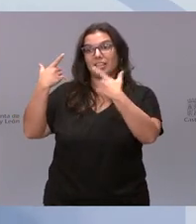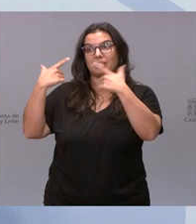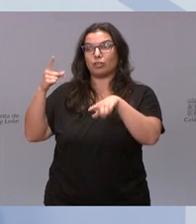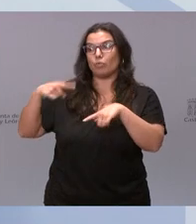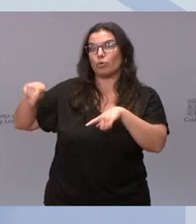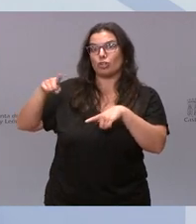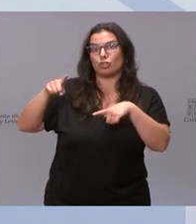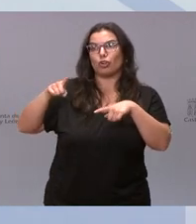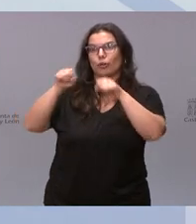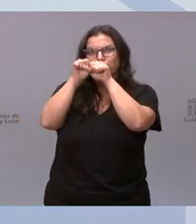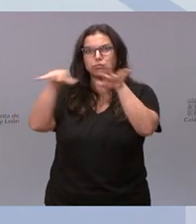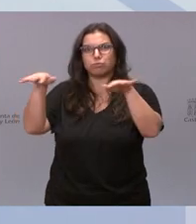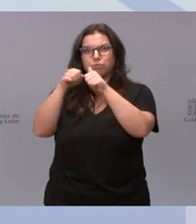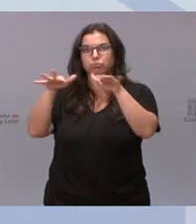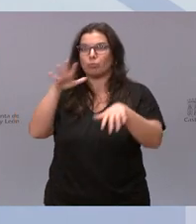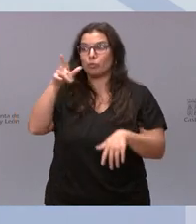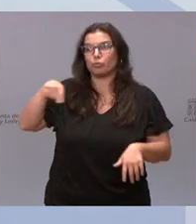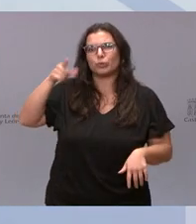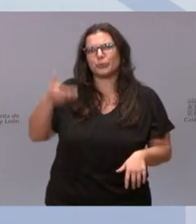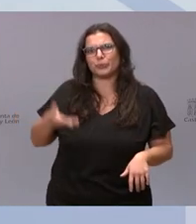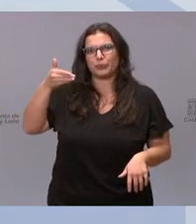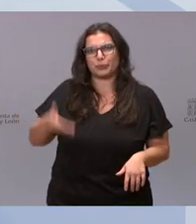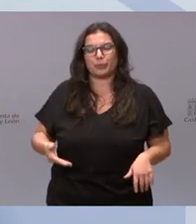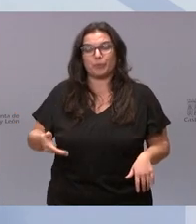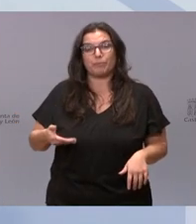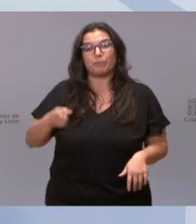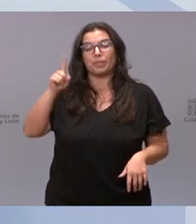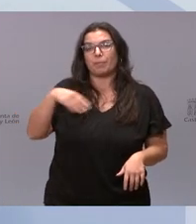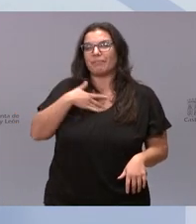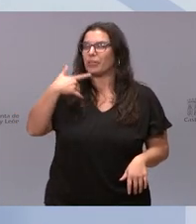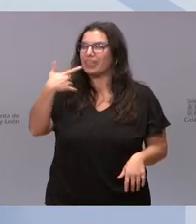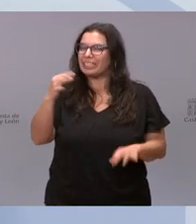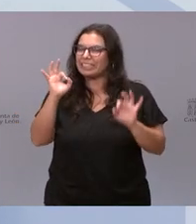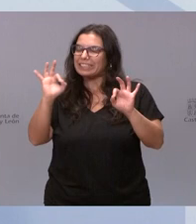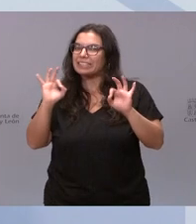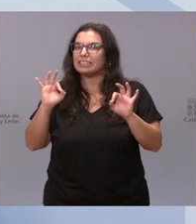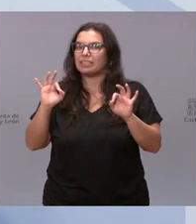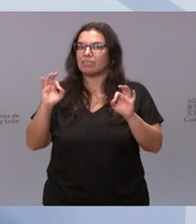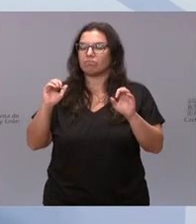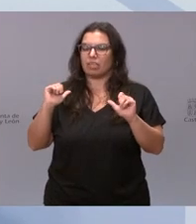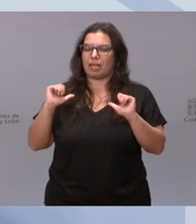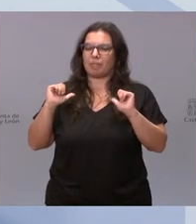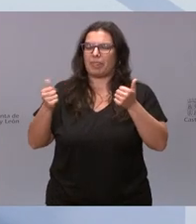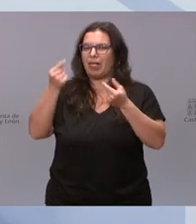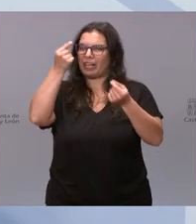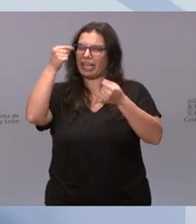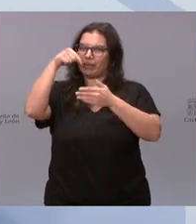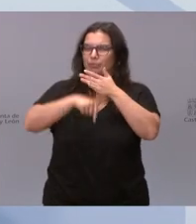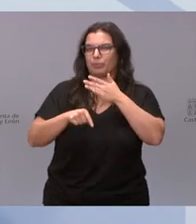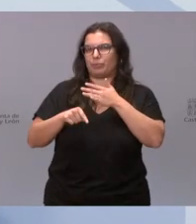Sois imprescindibles. Y ahí quiero deciros específicamente, antes de entrar en más detalle